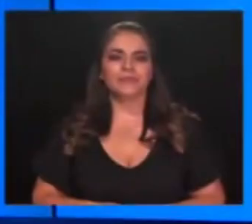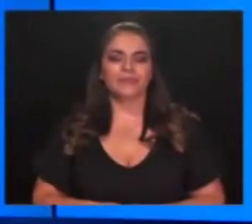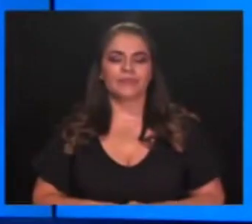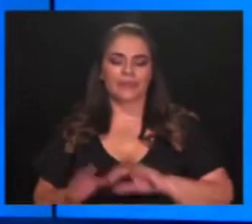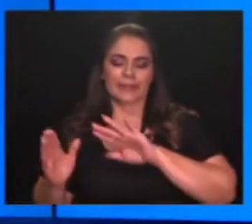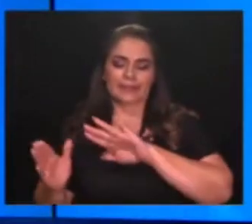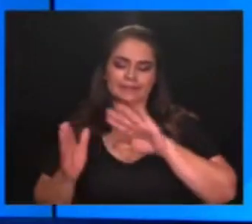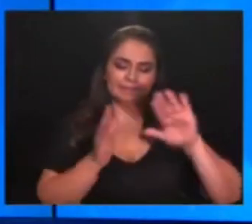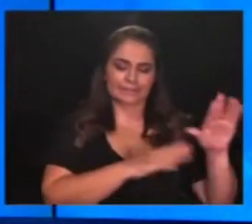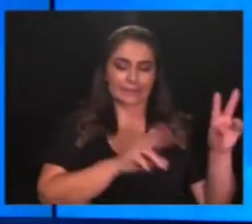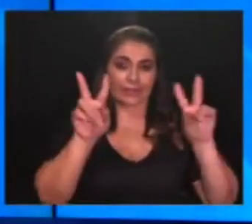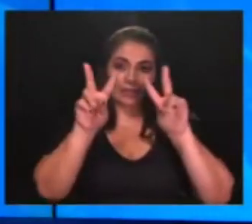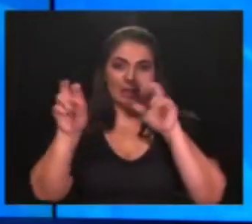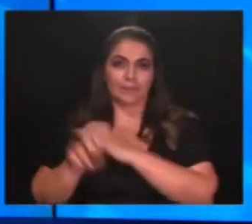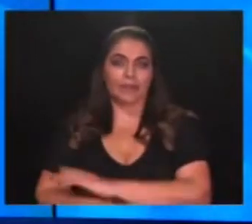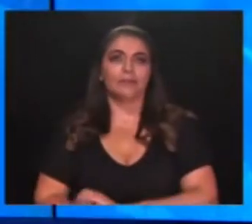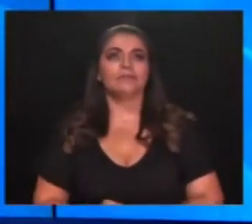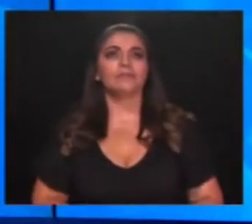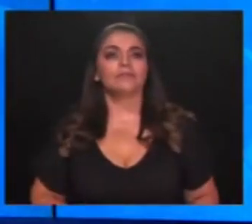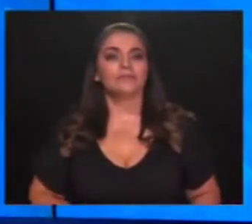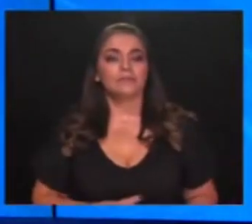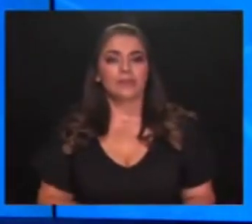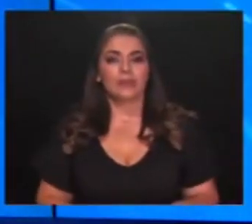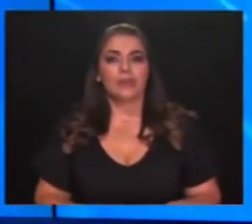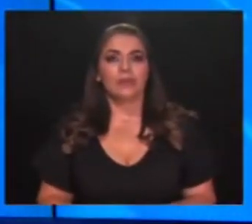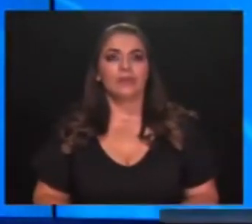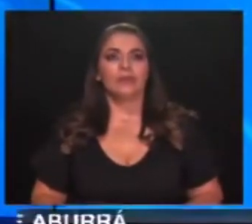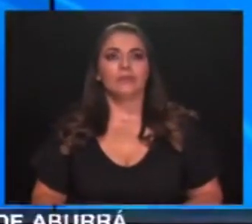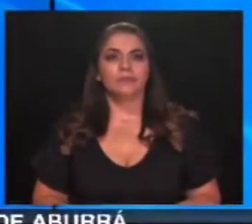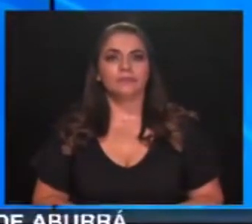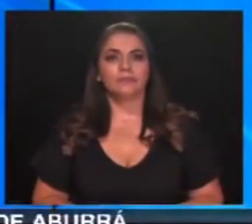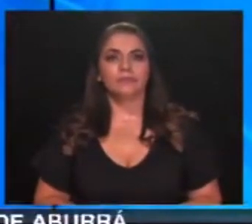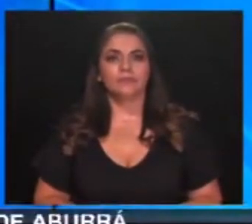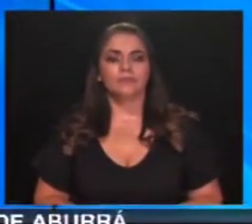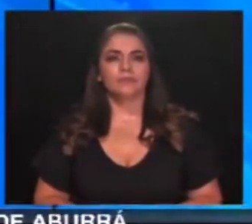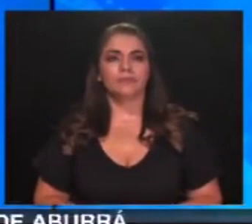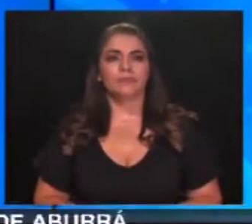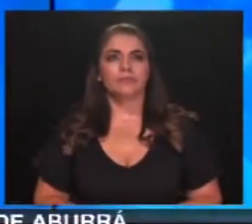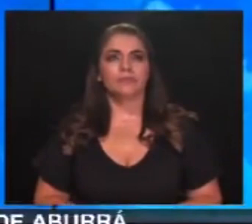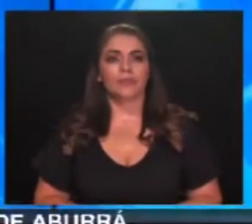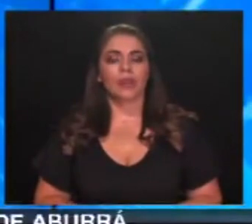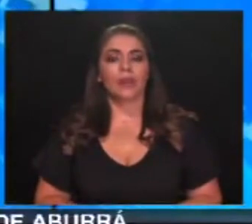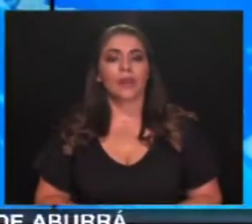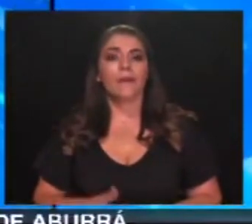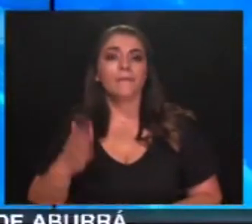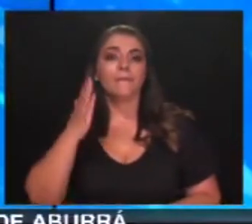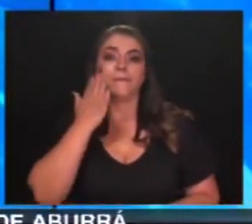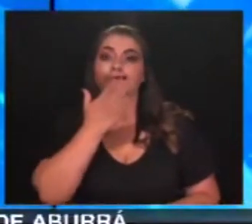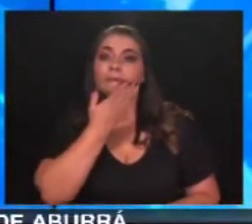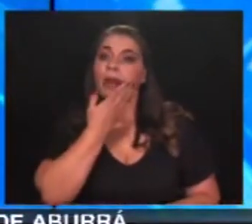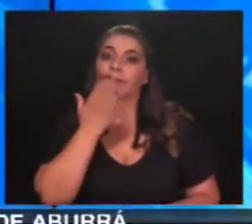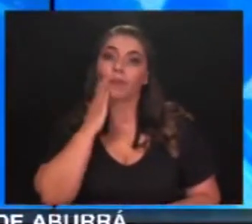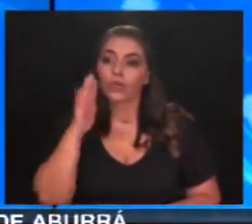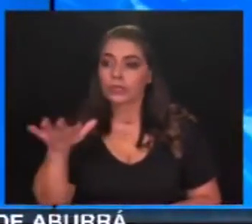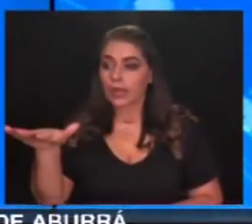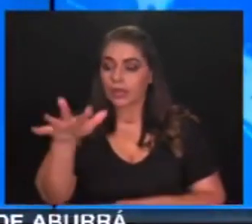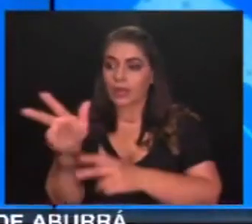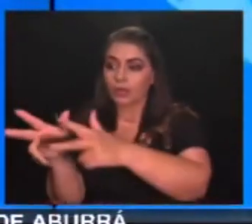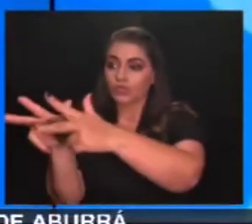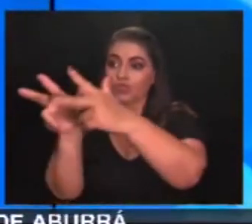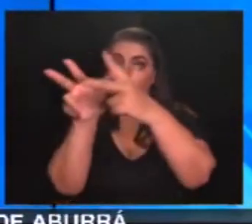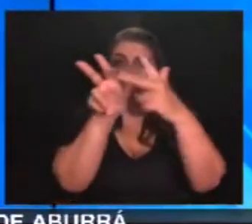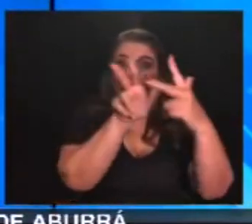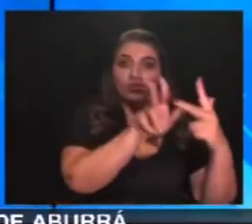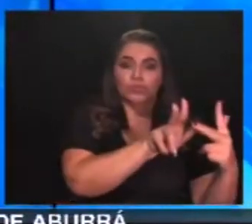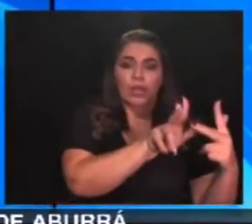Esta semana se cumplen 24 meses del colapso del puente de la estación en el municipio de Barbosa. Este paso sobre el río Medellín tenía más